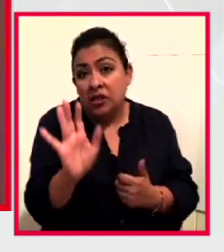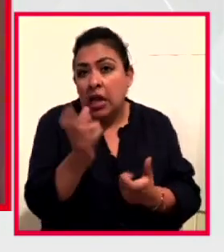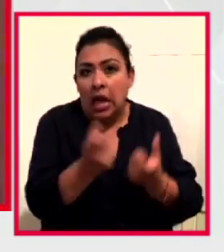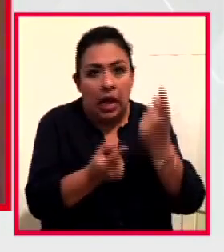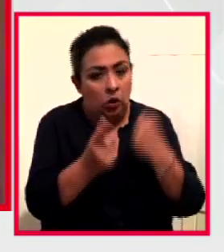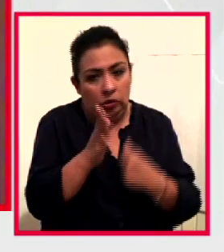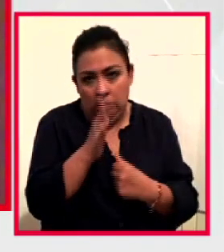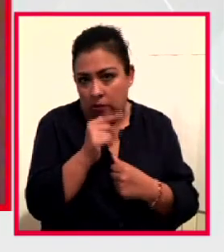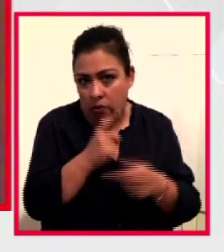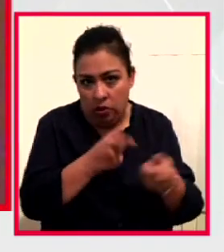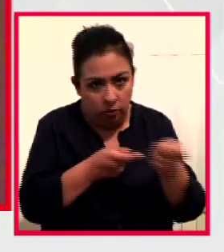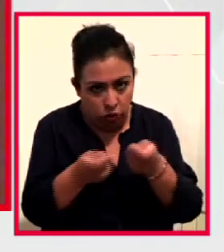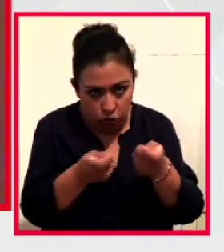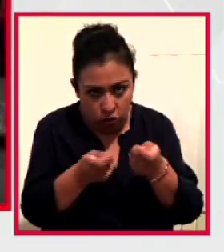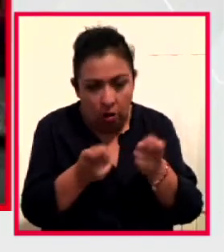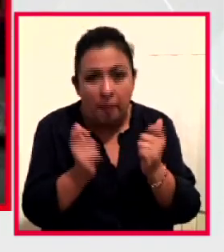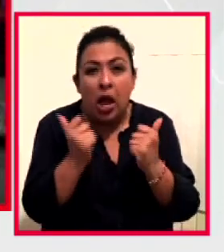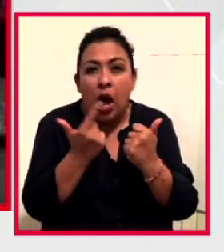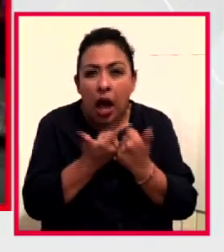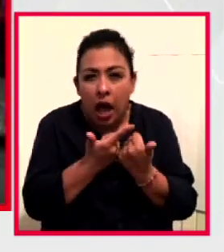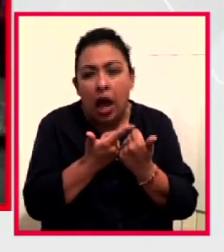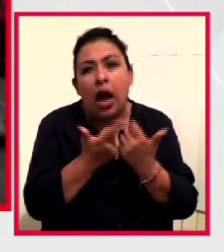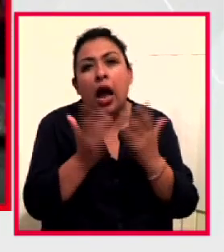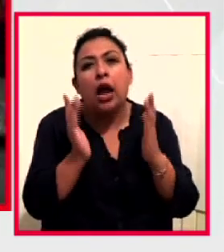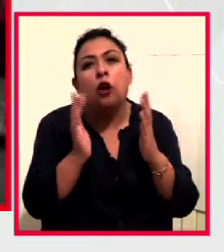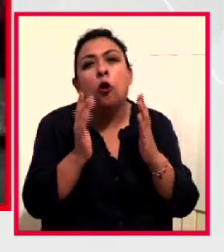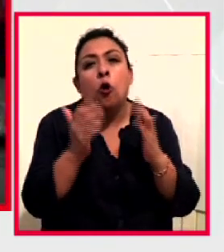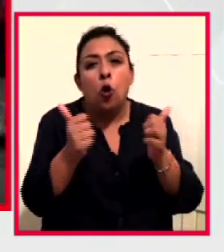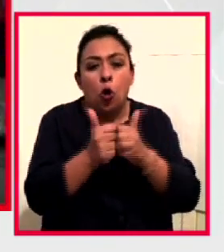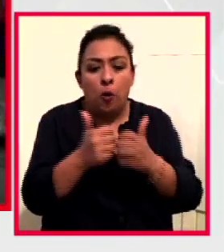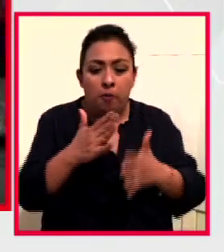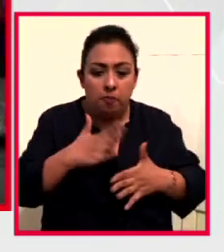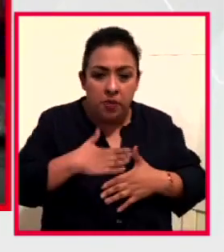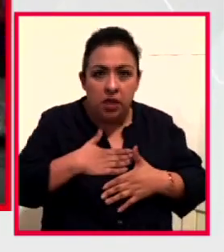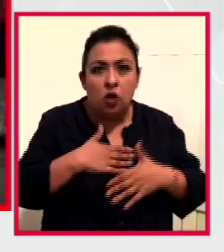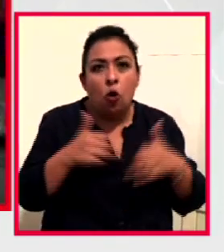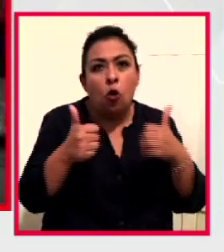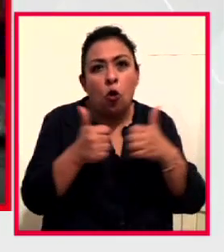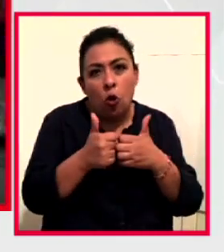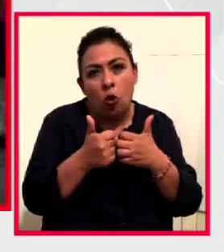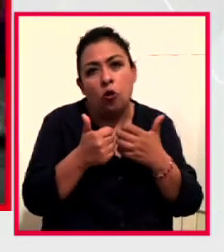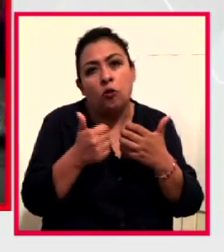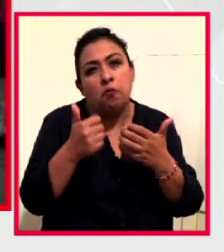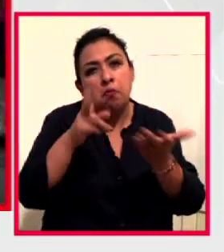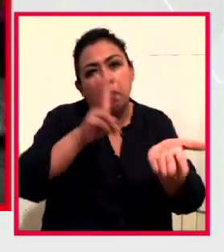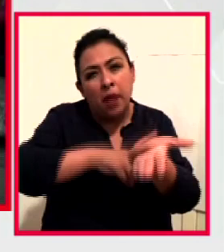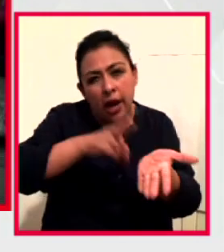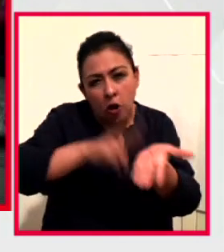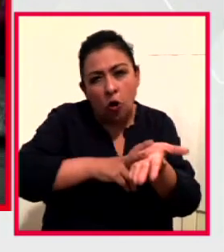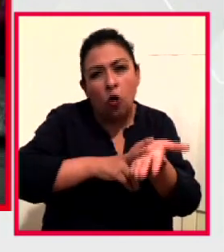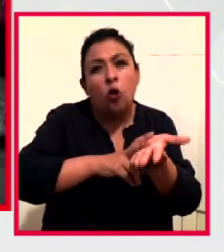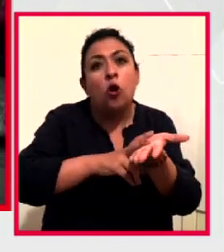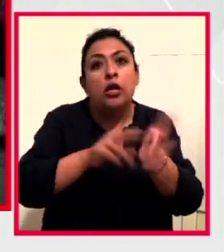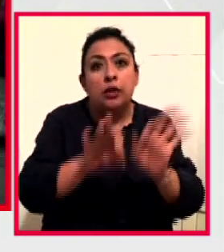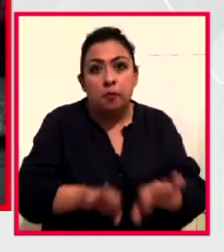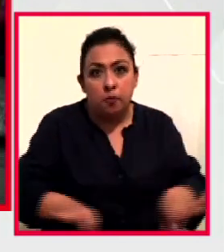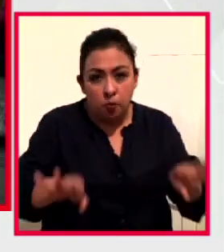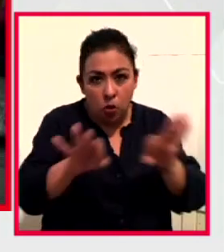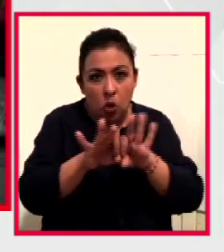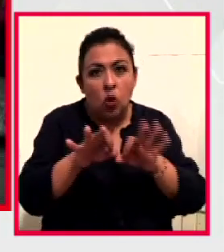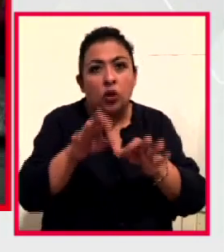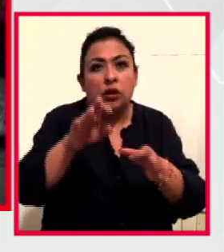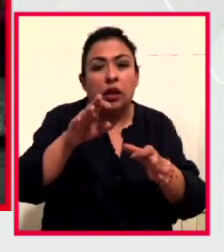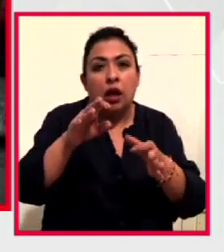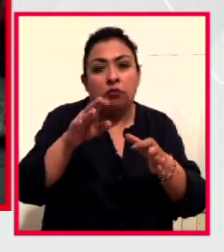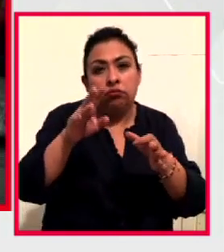control, pero de algo que tiene que ver con nosotros, con lo que consideramos valores, con lo que nos importa, con nuestra dignidad,